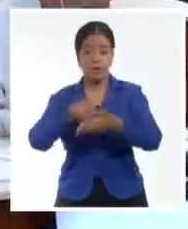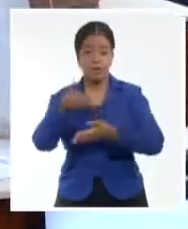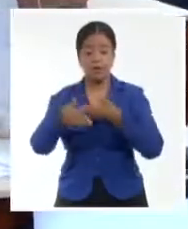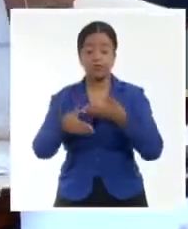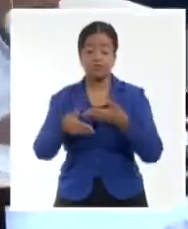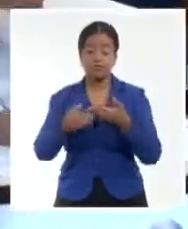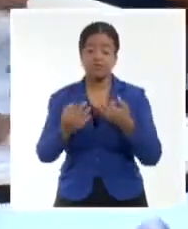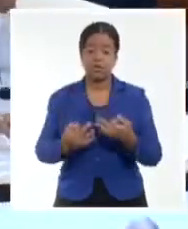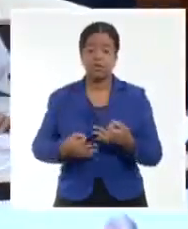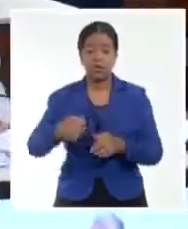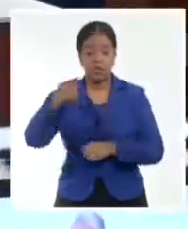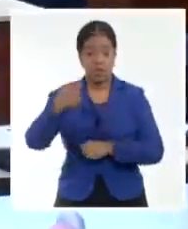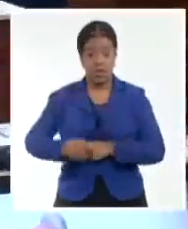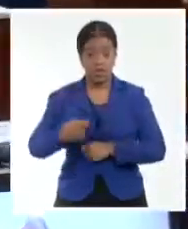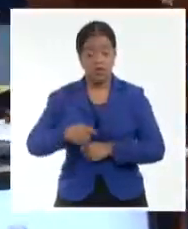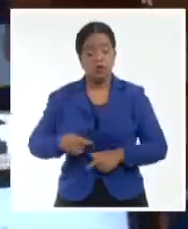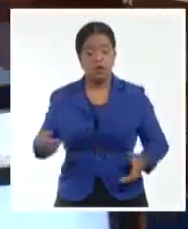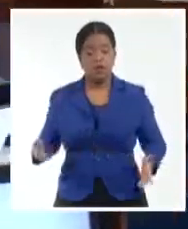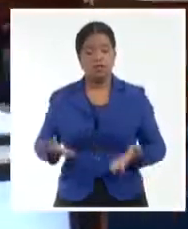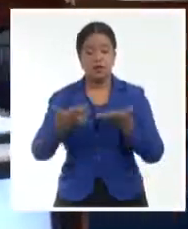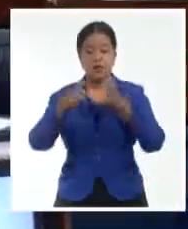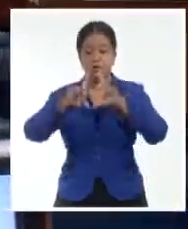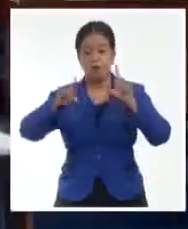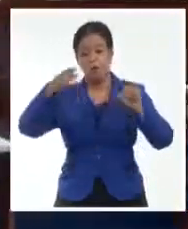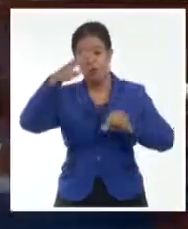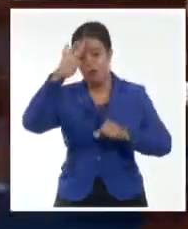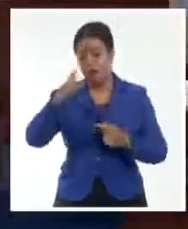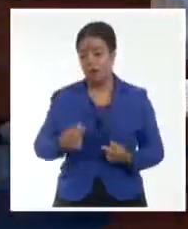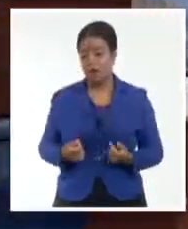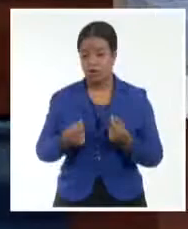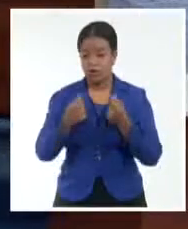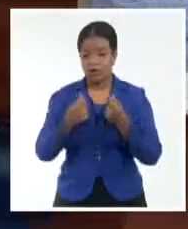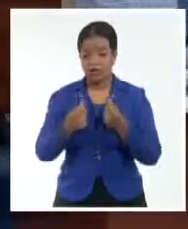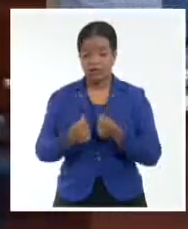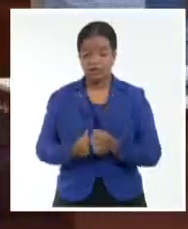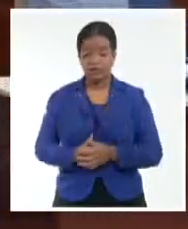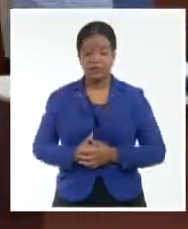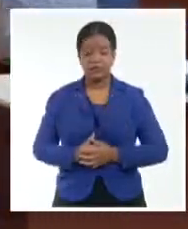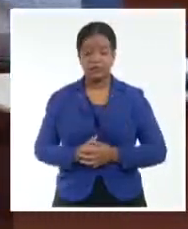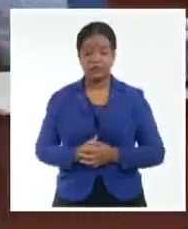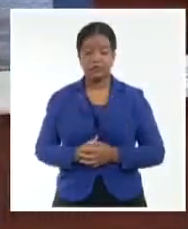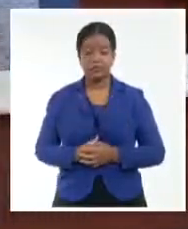tiene esta decisión para el desarrollo del país. Héctor Martínez, Sistema Informativo de la Televisión Cubana.